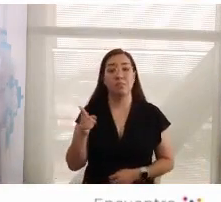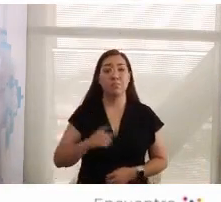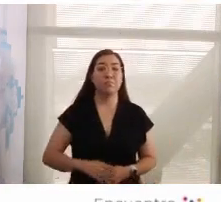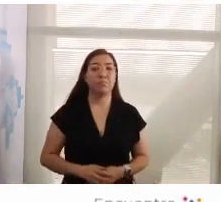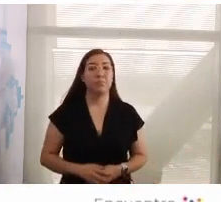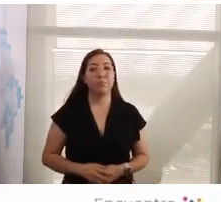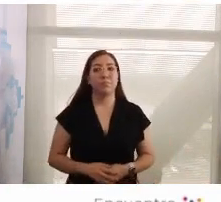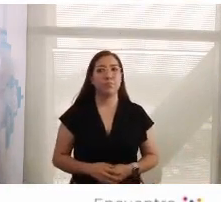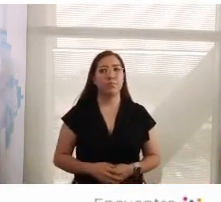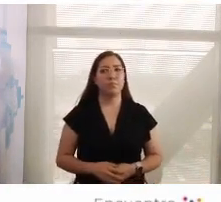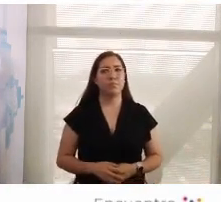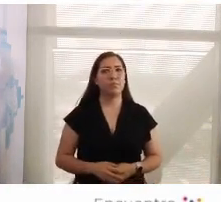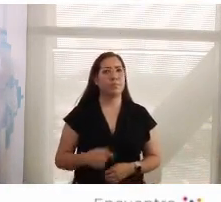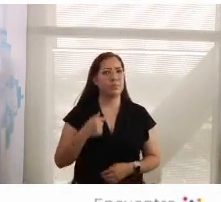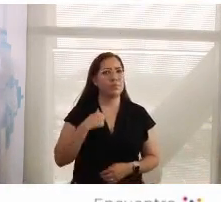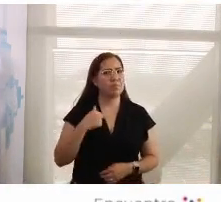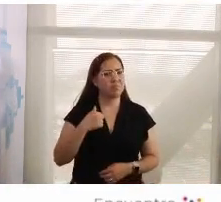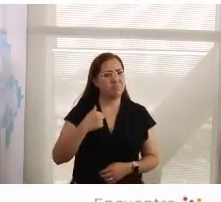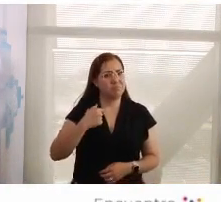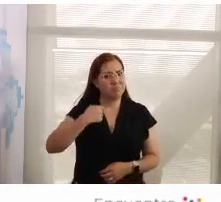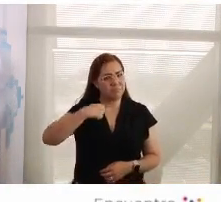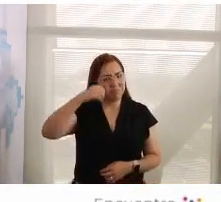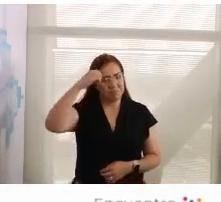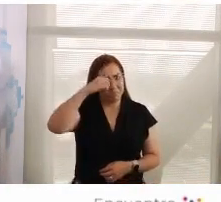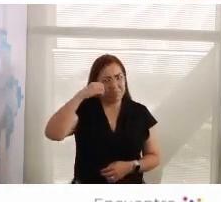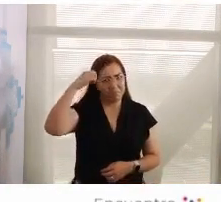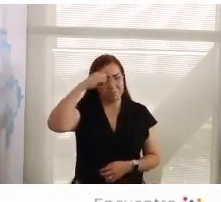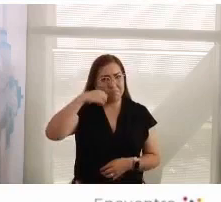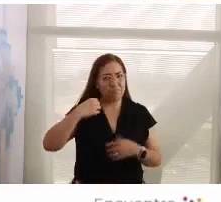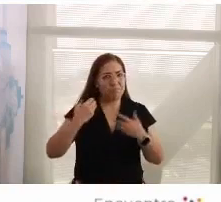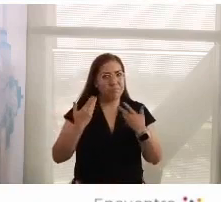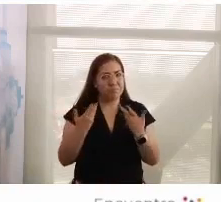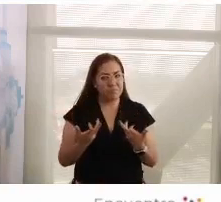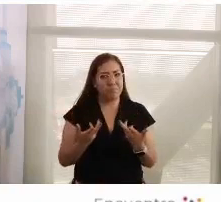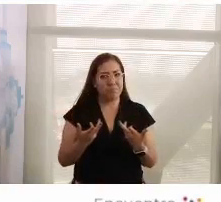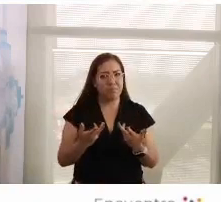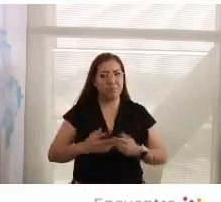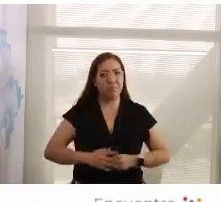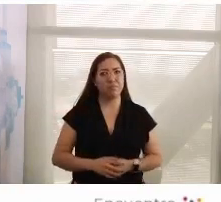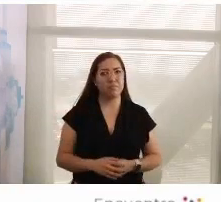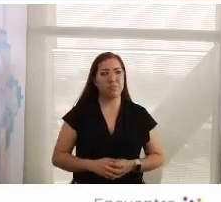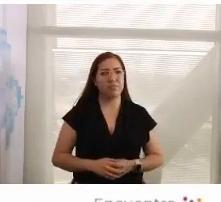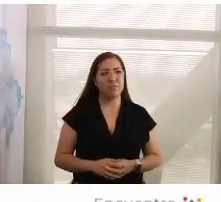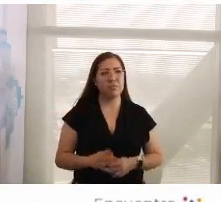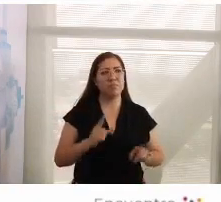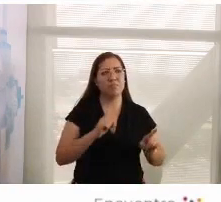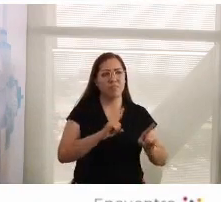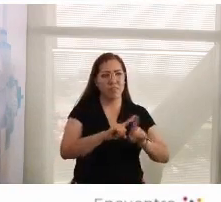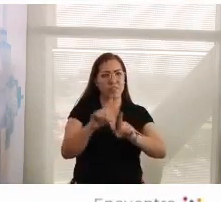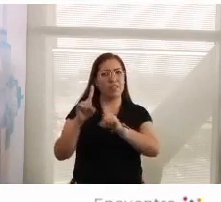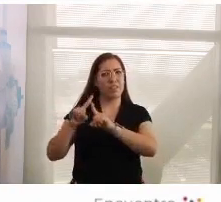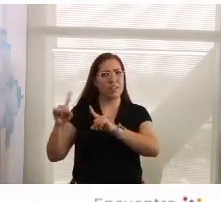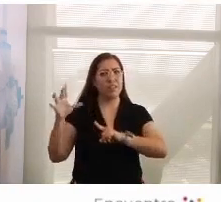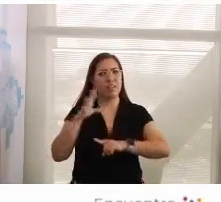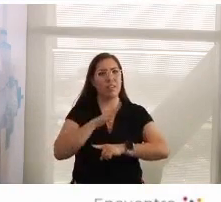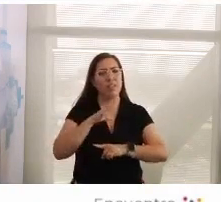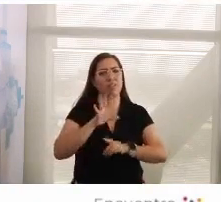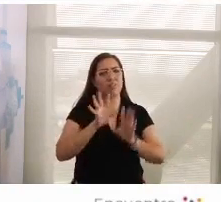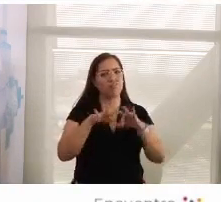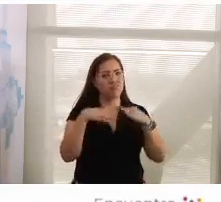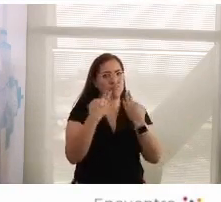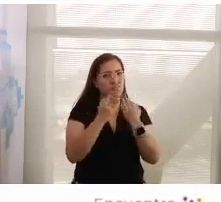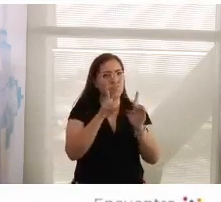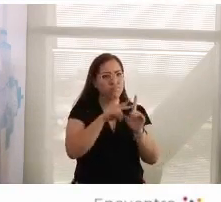a mi me parece que las diferentes tendencias existen